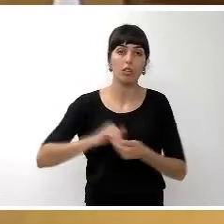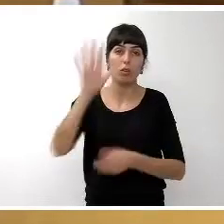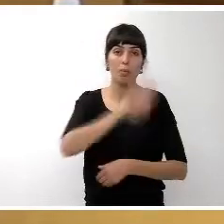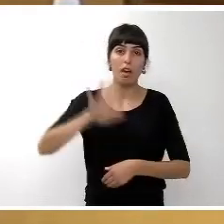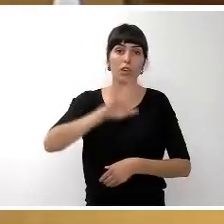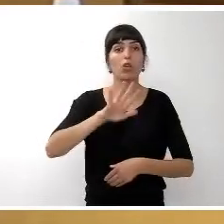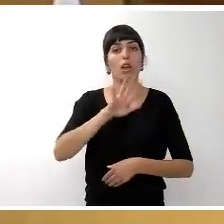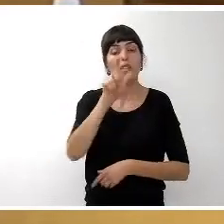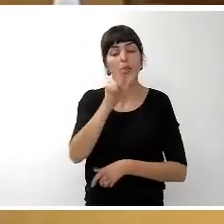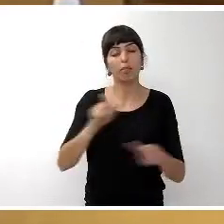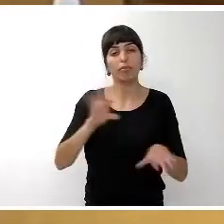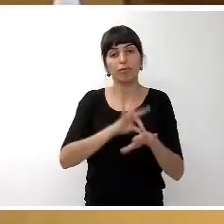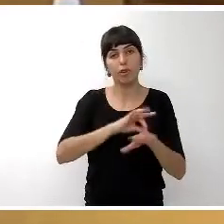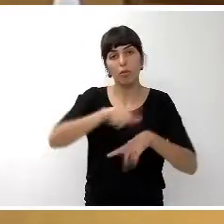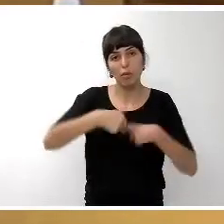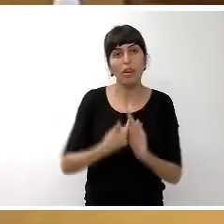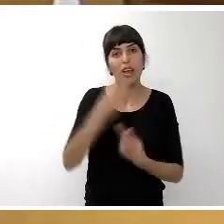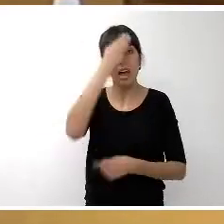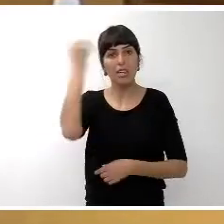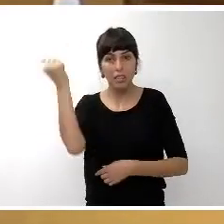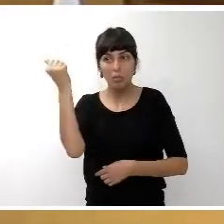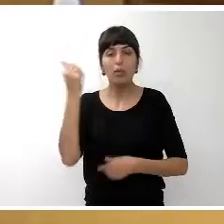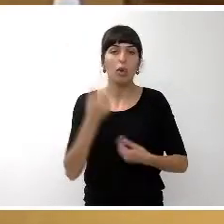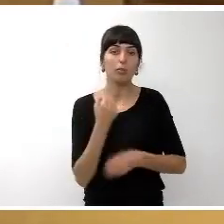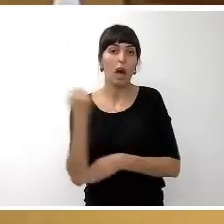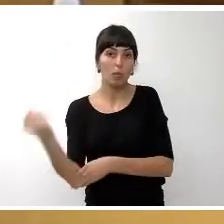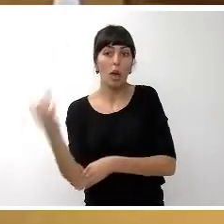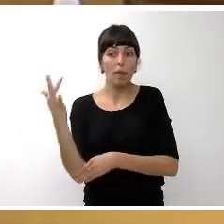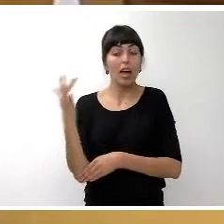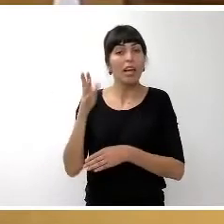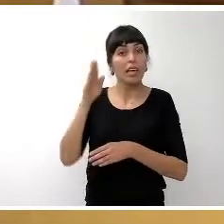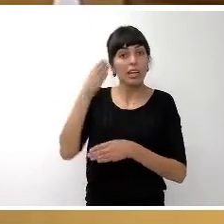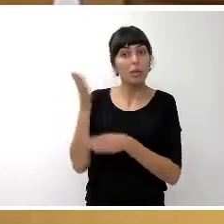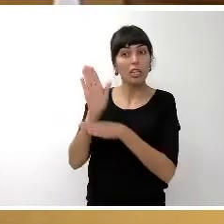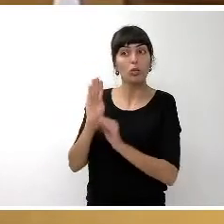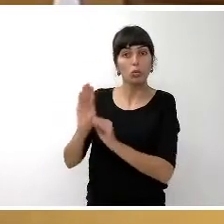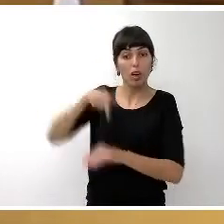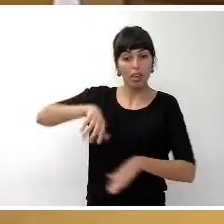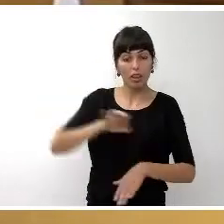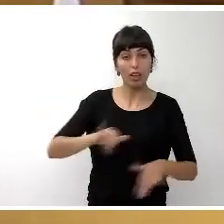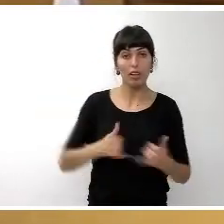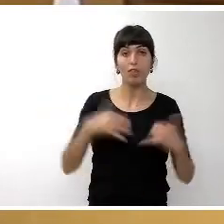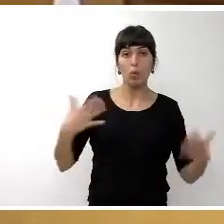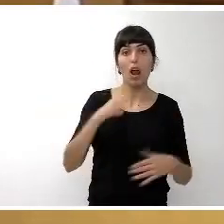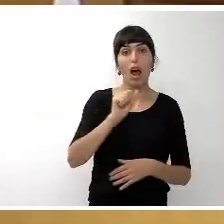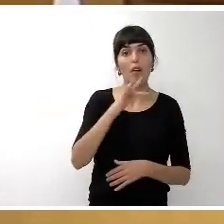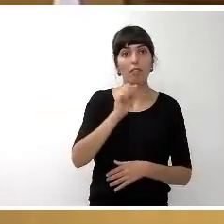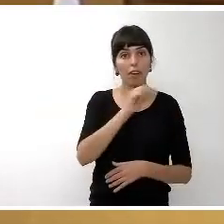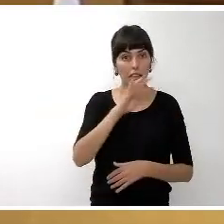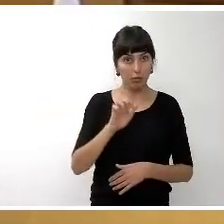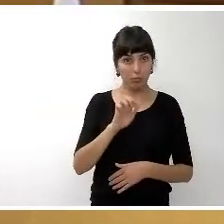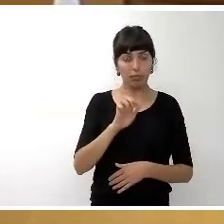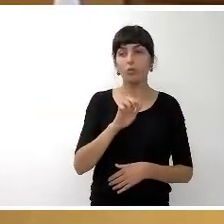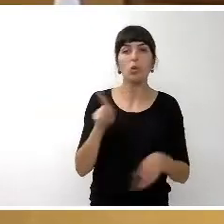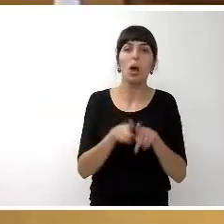y Enfermos de Alzheimer y su representante en Tenerife, AFATE, que reivindica la puesta en marcha de una política de Estado para el